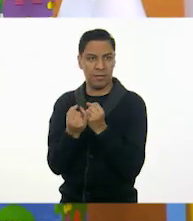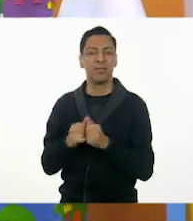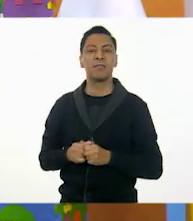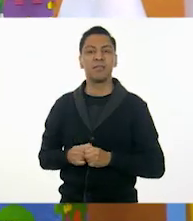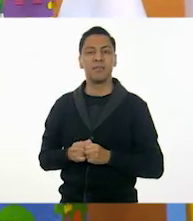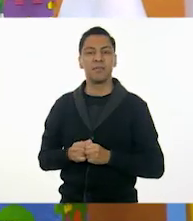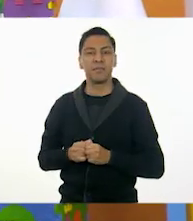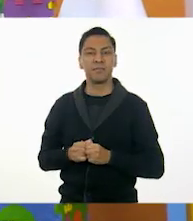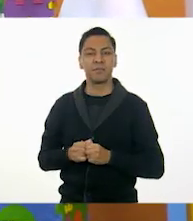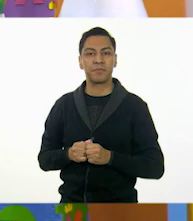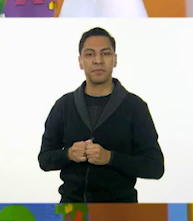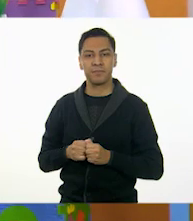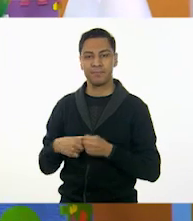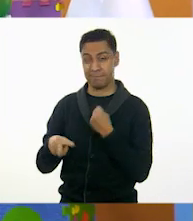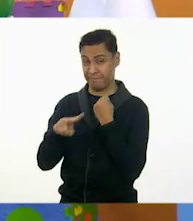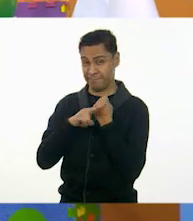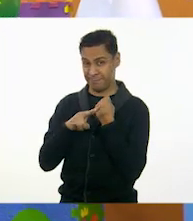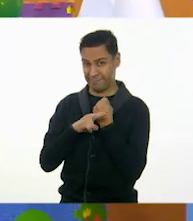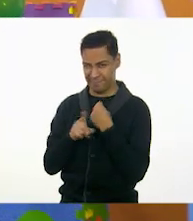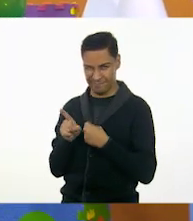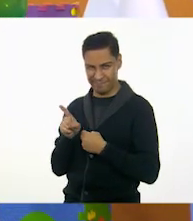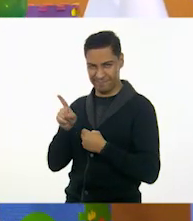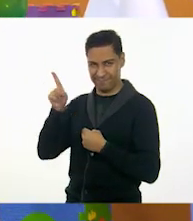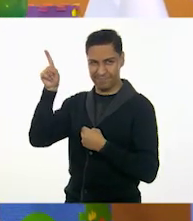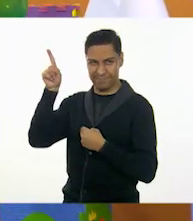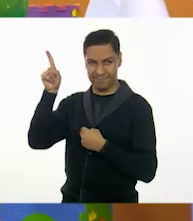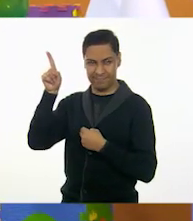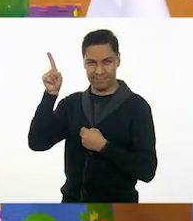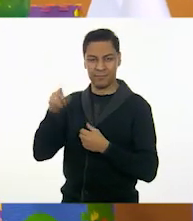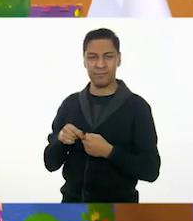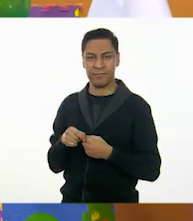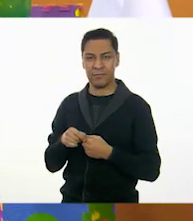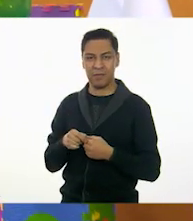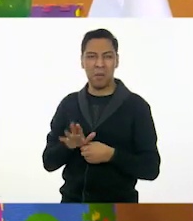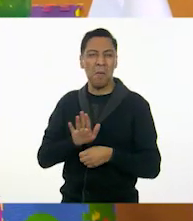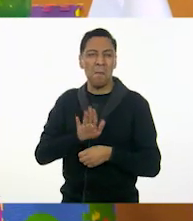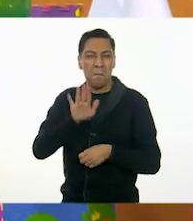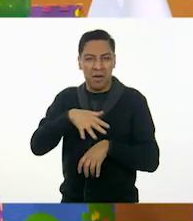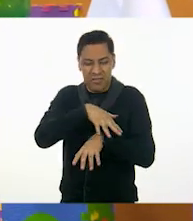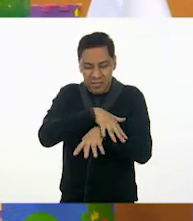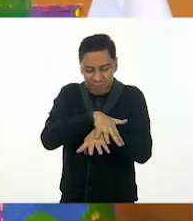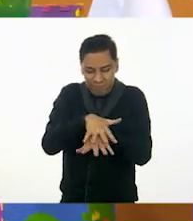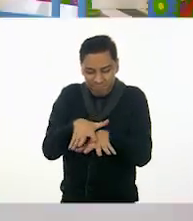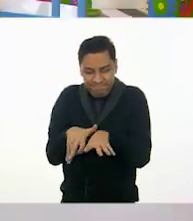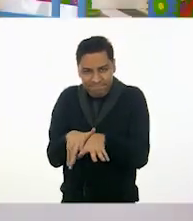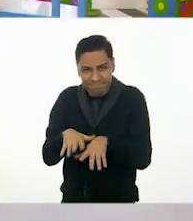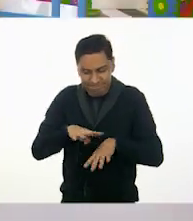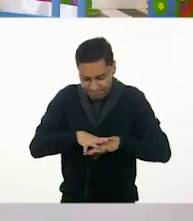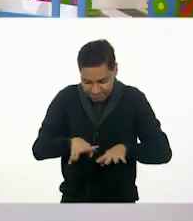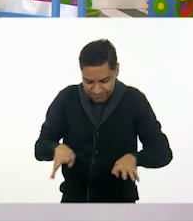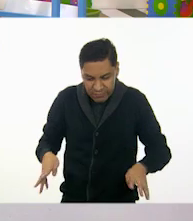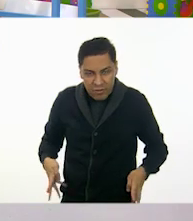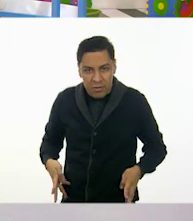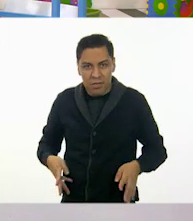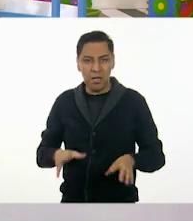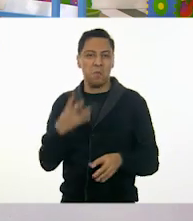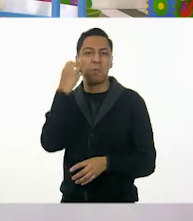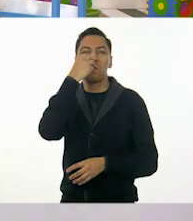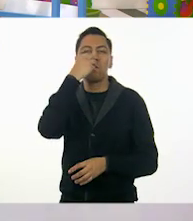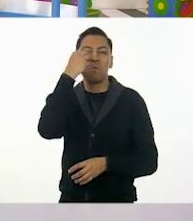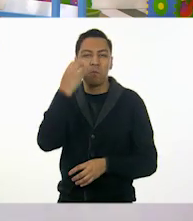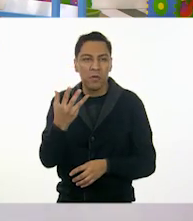Y vamos a hacer como si fuera una faldita. Una faldita muy coqueta.